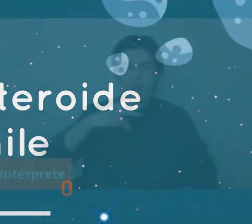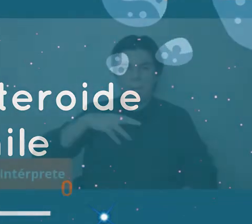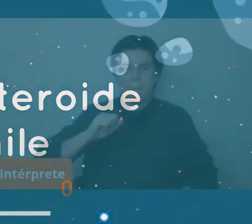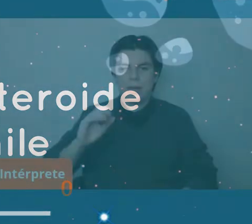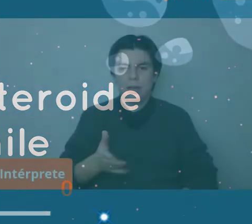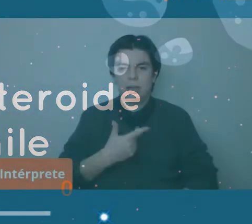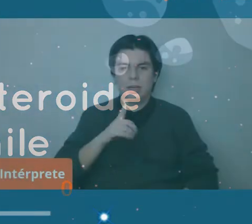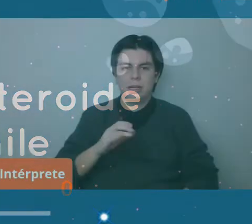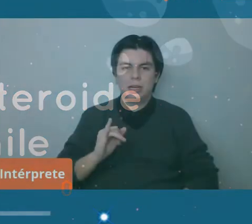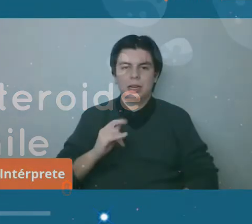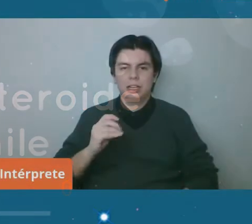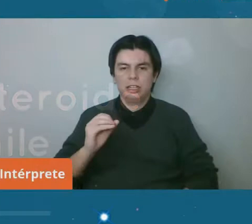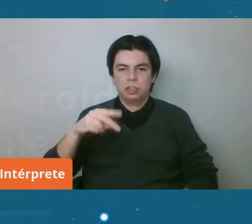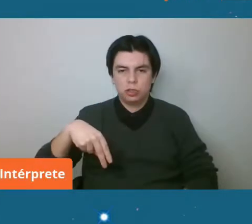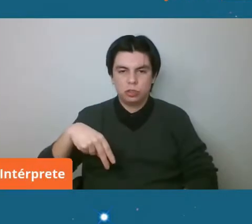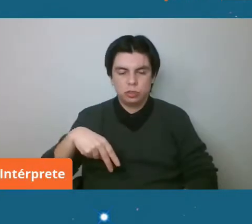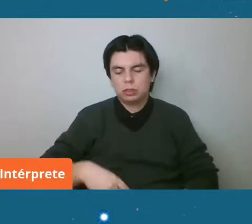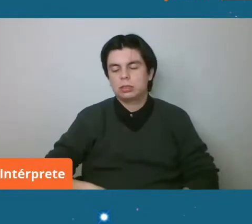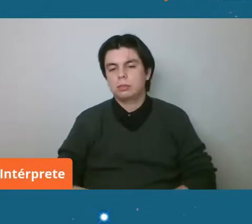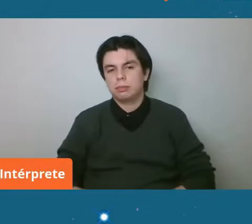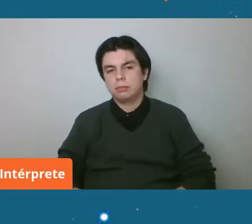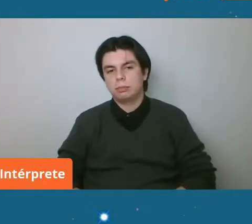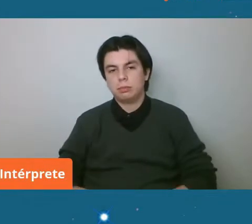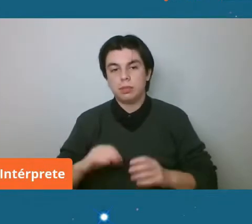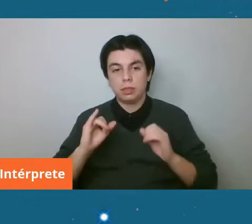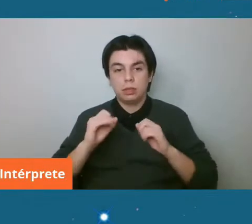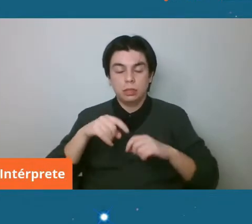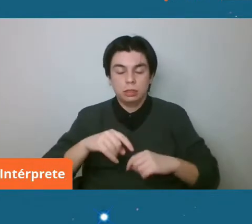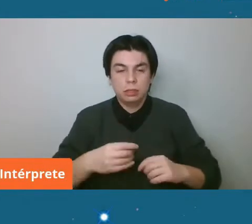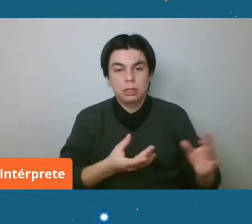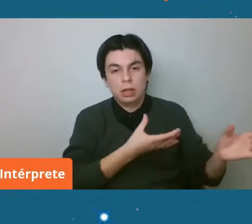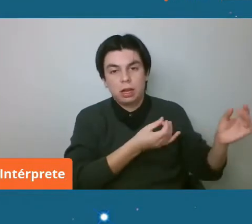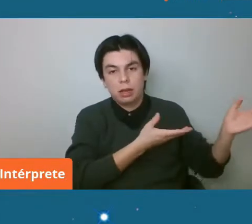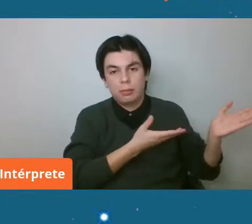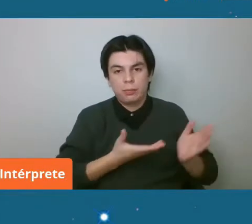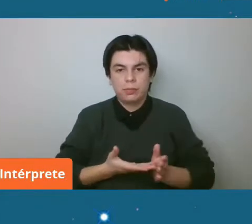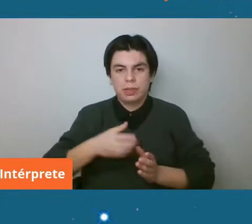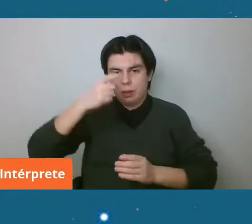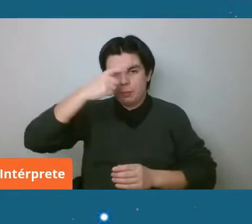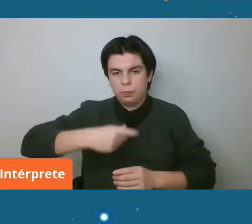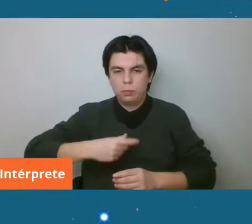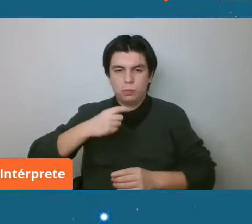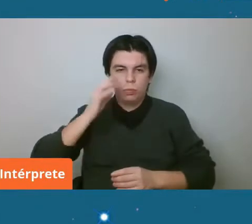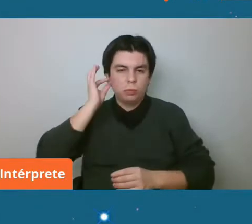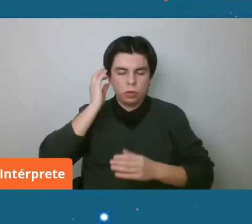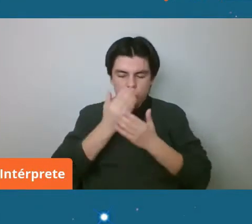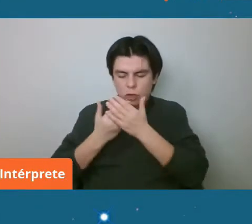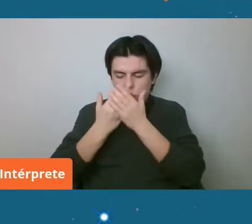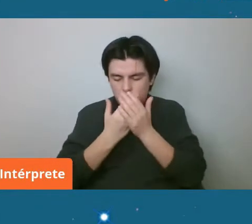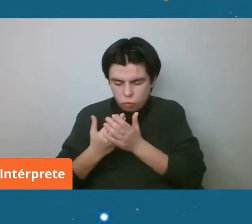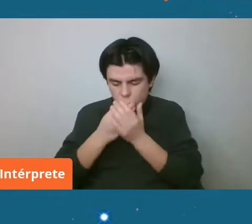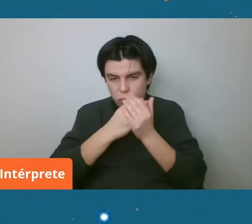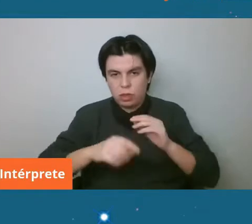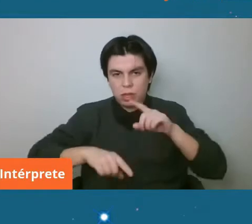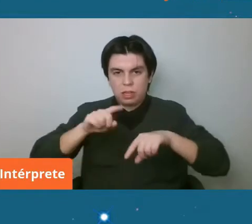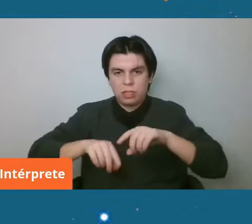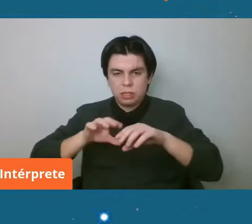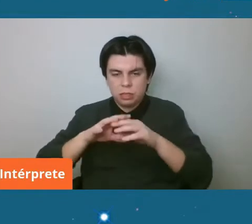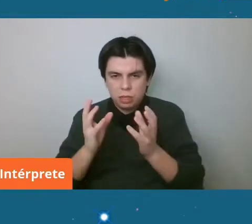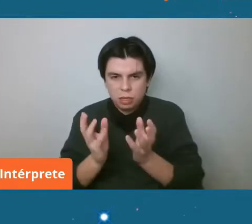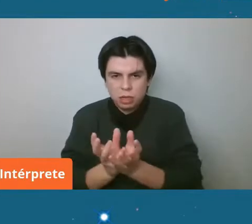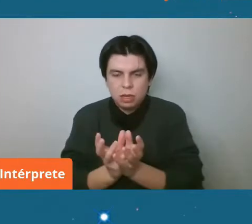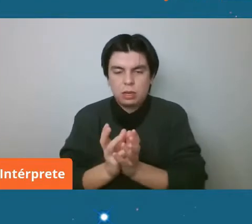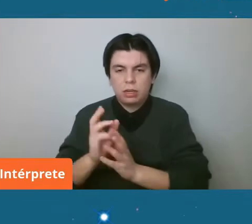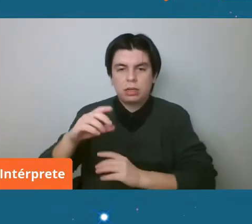Ahora sí, que sí, vamos a invitar a nuestra geóloga, a nuestra investigadora adjunta, Millarca